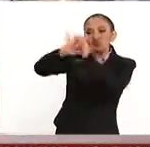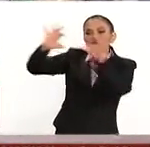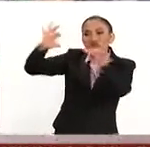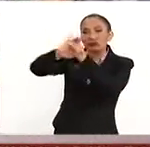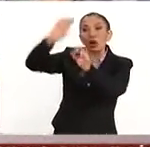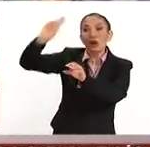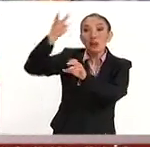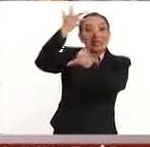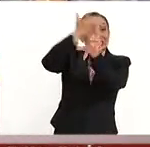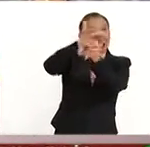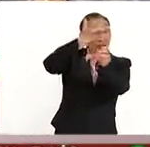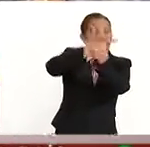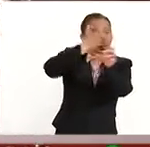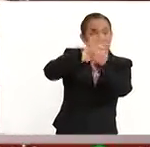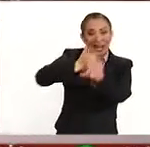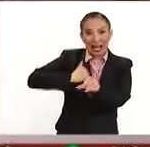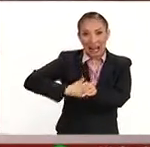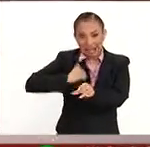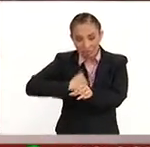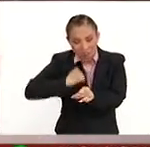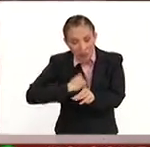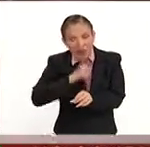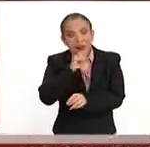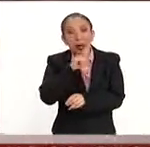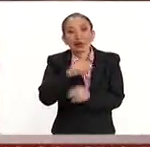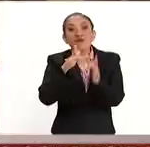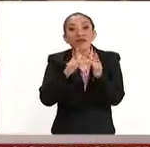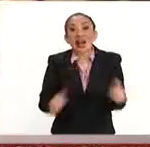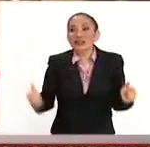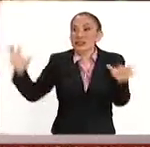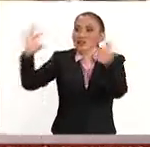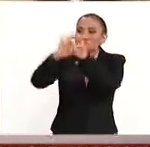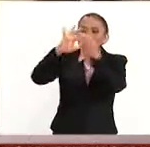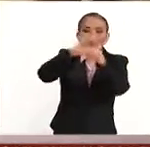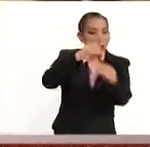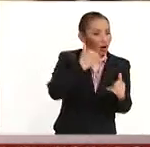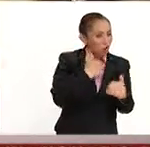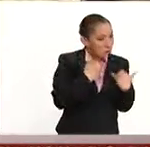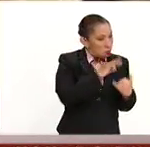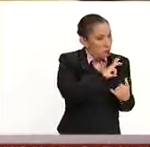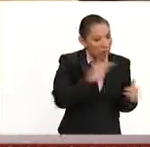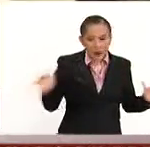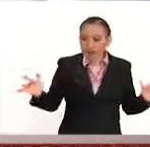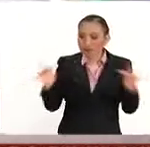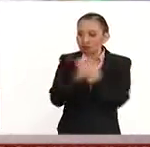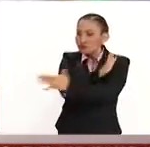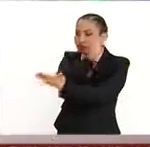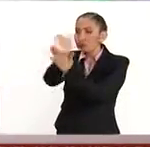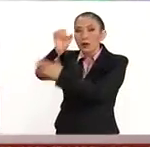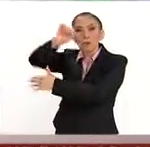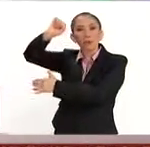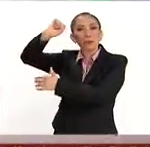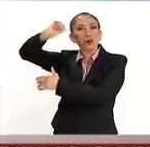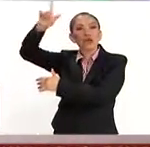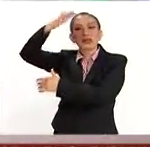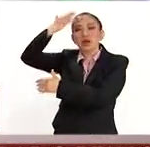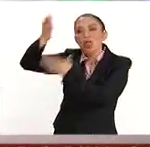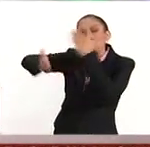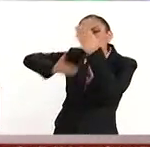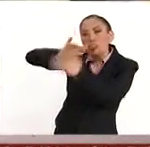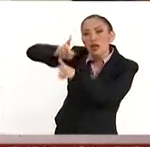universidades de Estados Unidos, de Canadá y también de Francia, donde los jóvenes pueden establecer una estancia profesional corta,